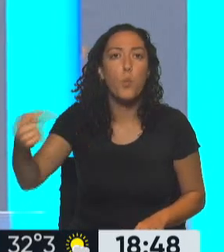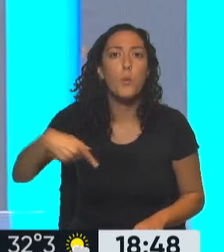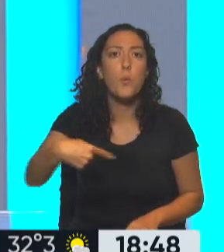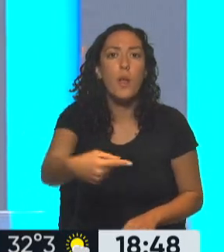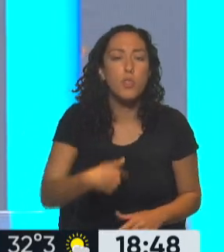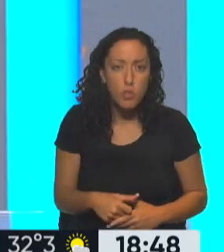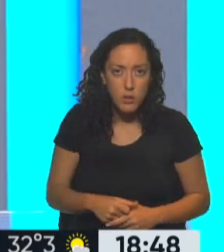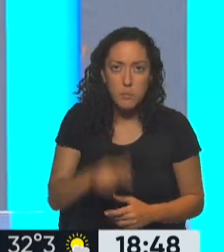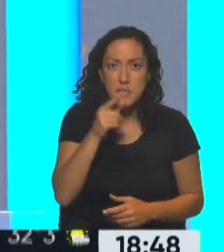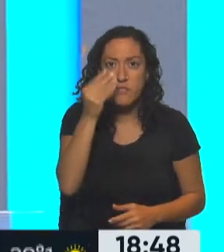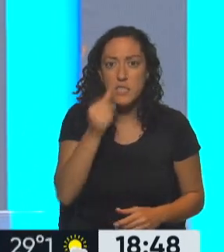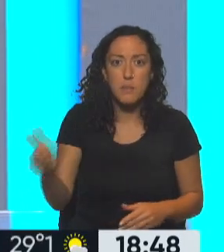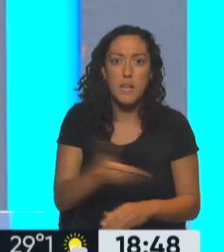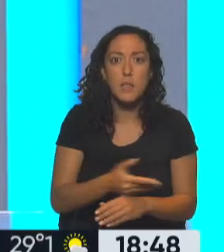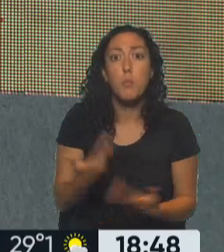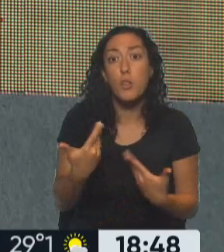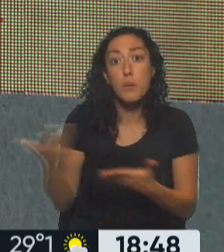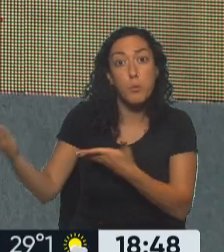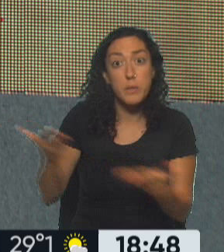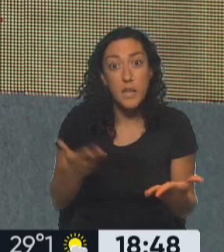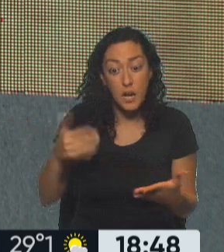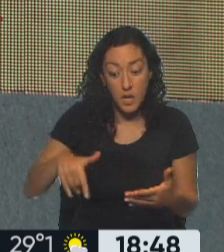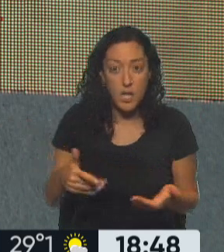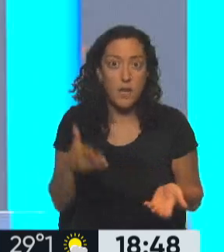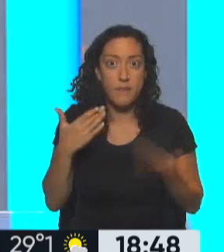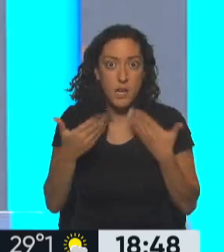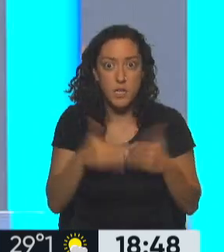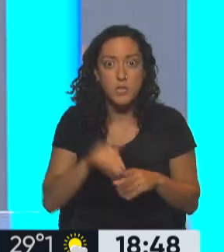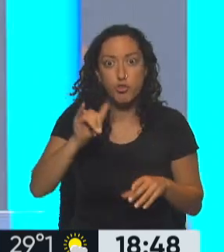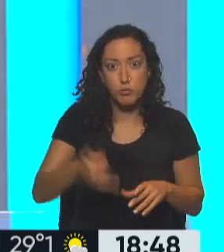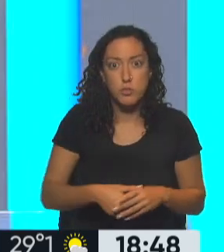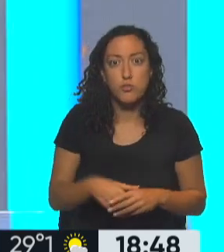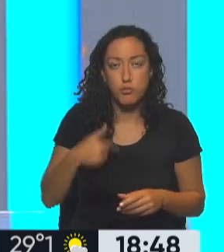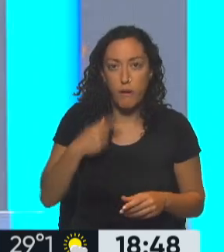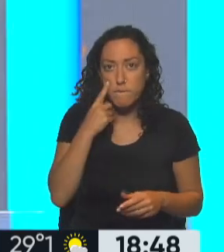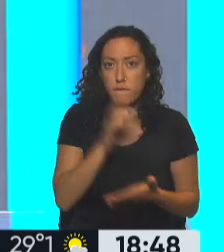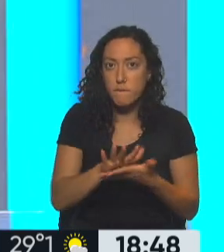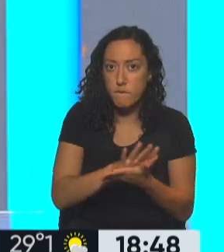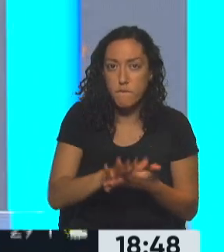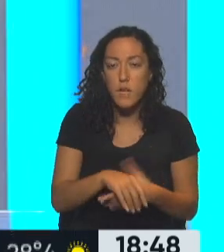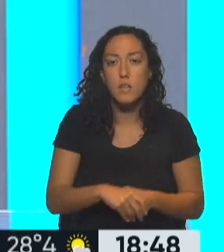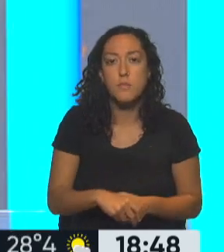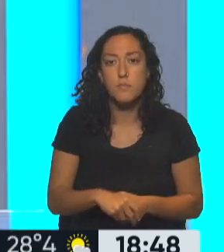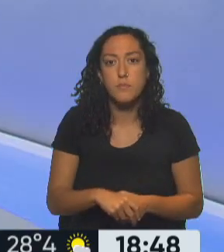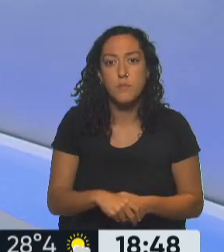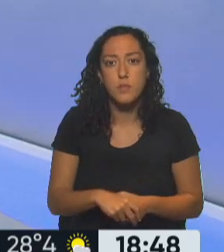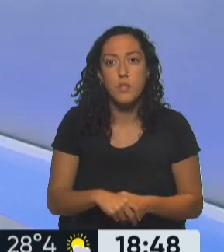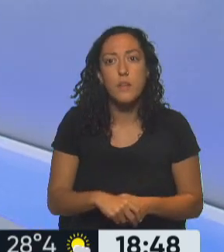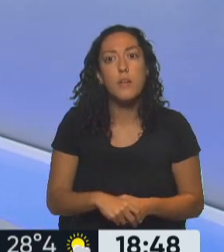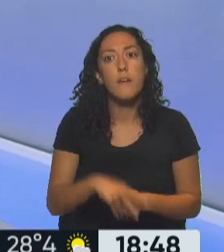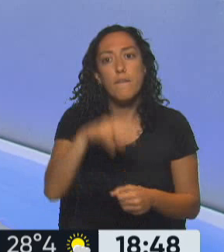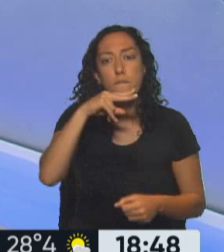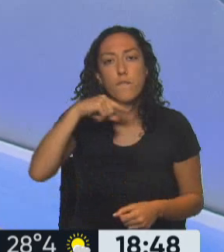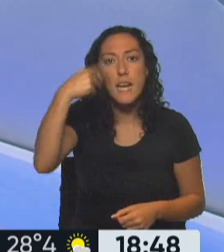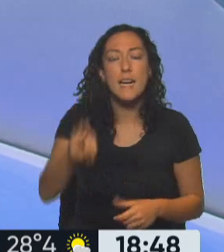semana, si es que no... Lo podemos invitar acá a hacer un mano a mano, ¿qué te parece? Y cómo no, por supuesto. Yo voy a hacer la gestión. Bueno, cómo no. Pero... El viernes tiene la